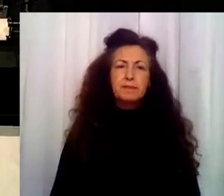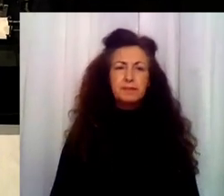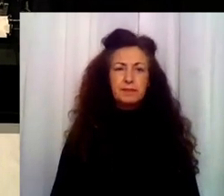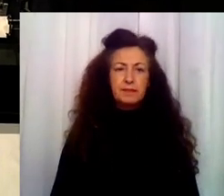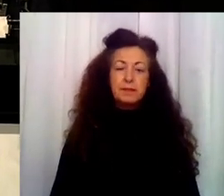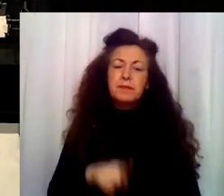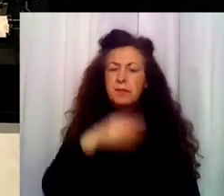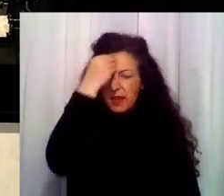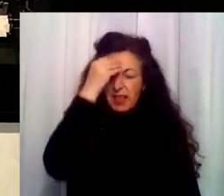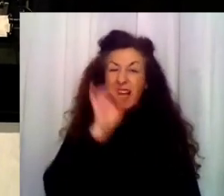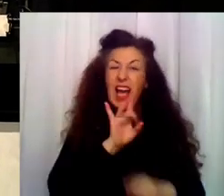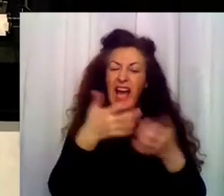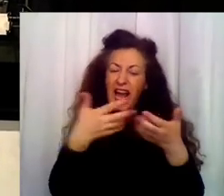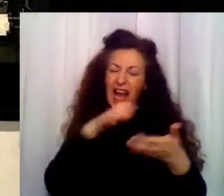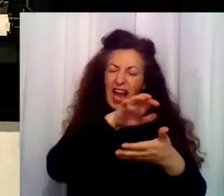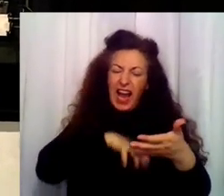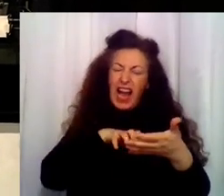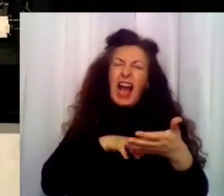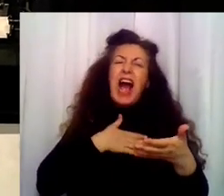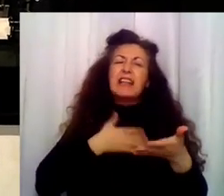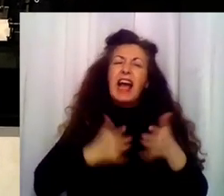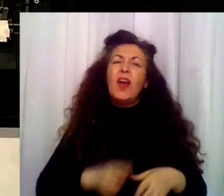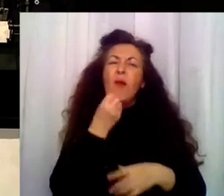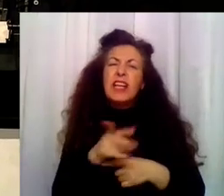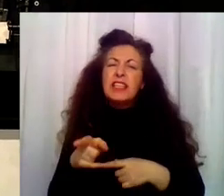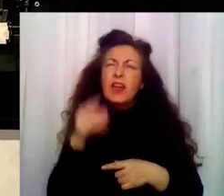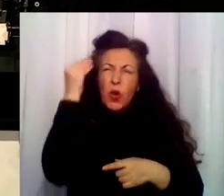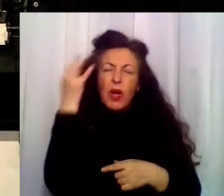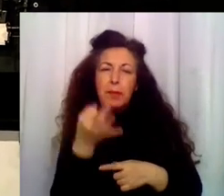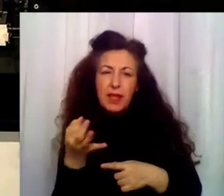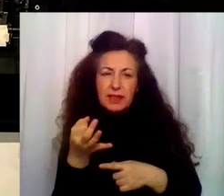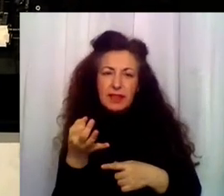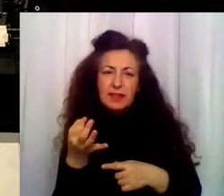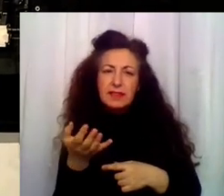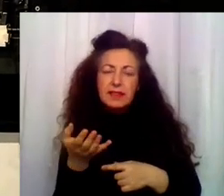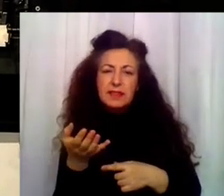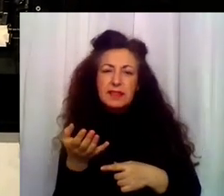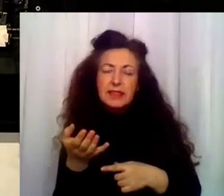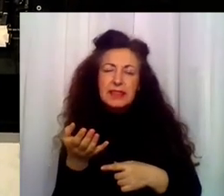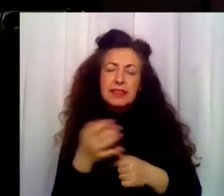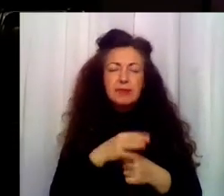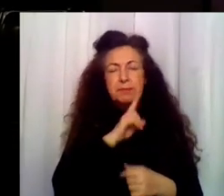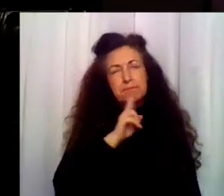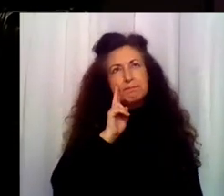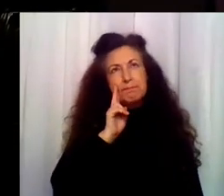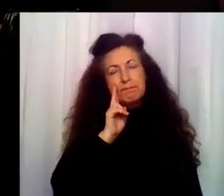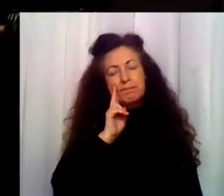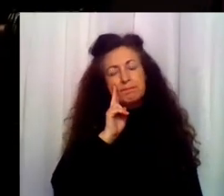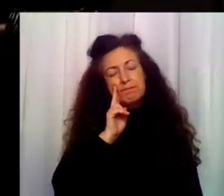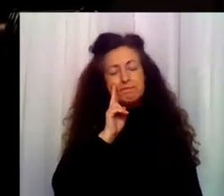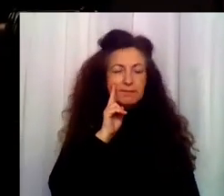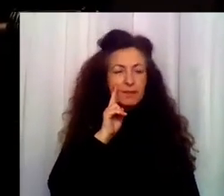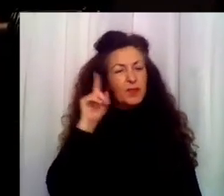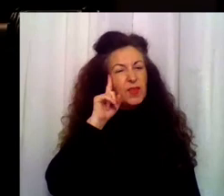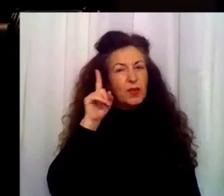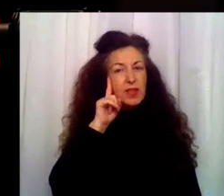Oye, ¿qué te ha parecido la carta del niño? ¿Y a ti? No, no. Dilo primero tú. No, tú. No, tú. Pues. Oye, mira,